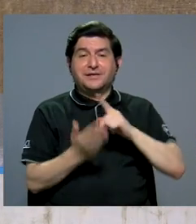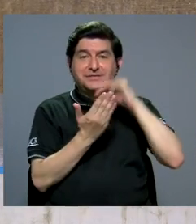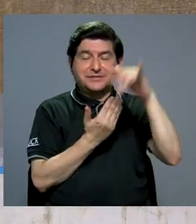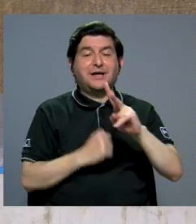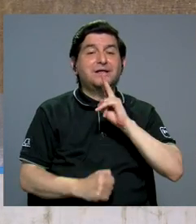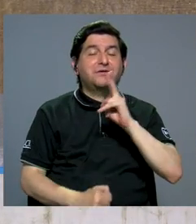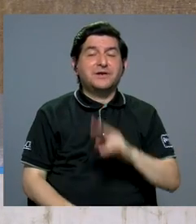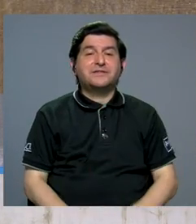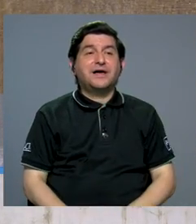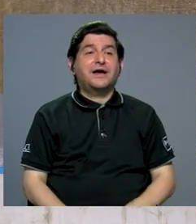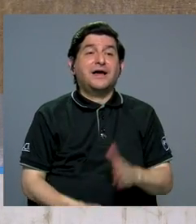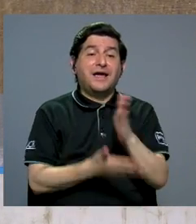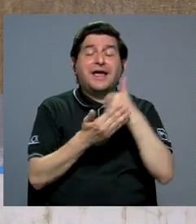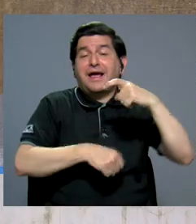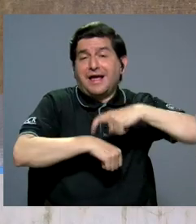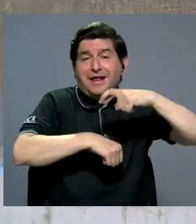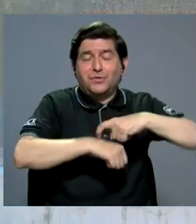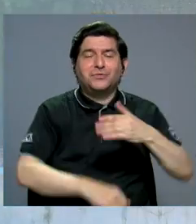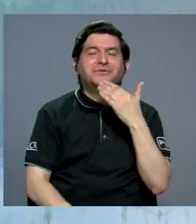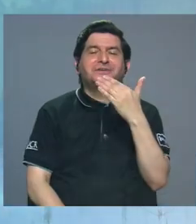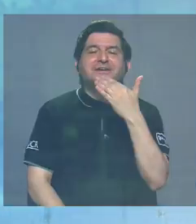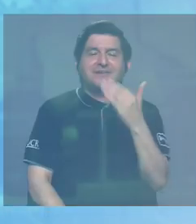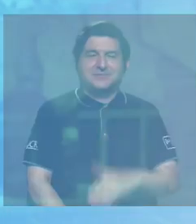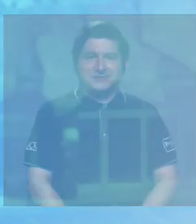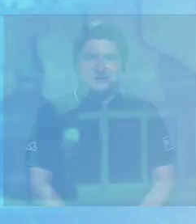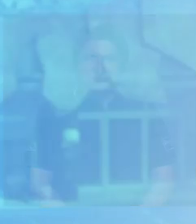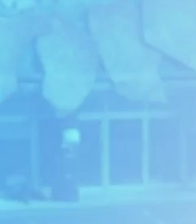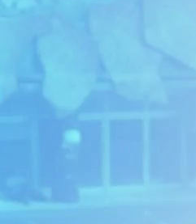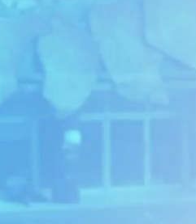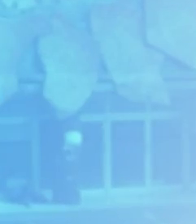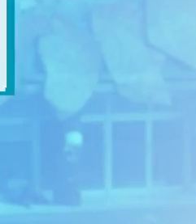realidad dentro de algún tiempo. Muchísimas gracias, María.